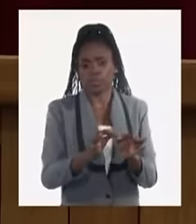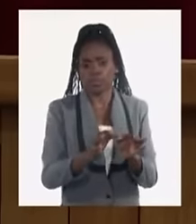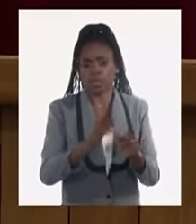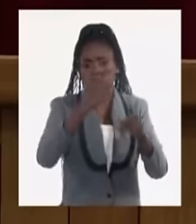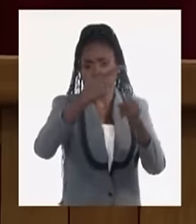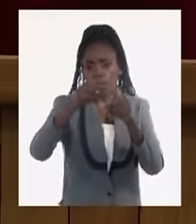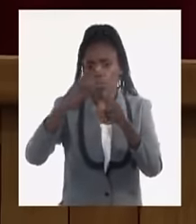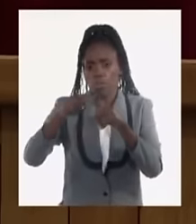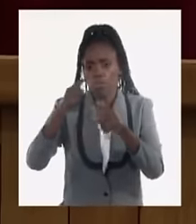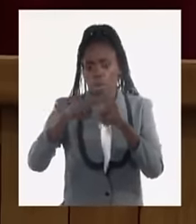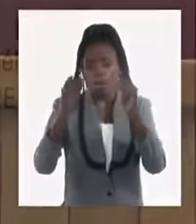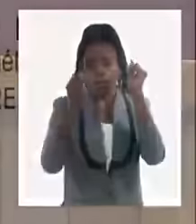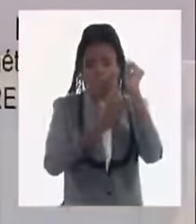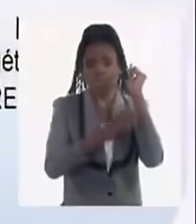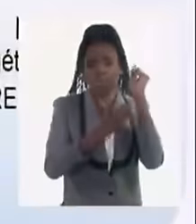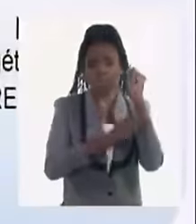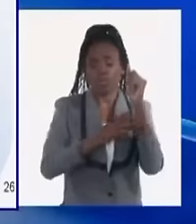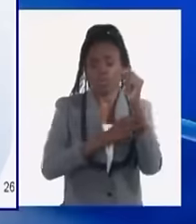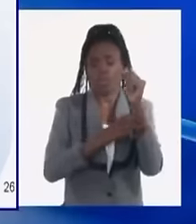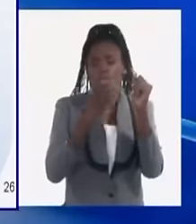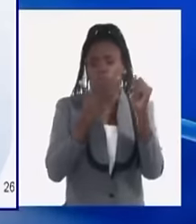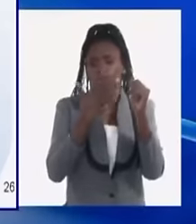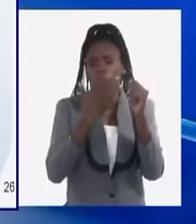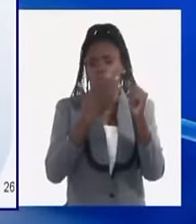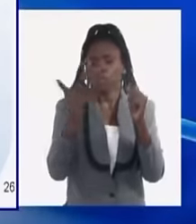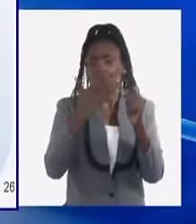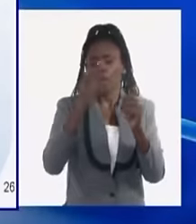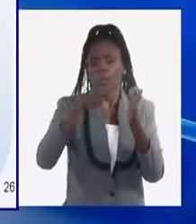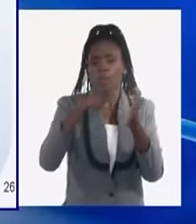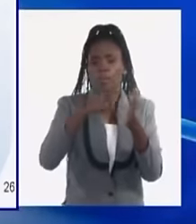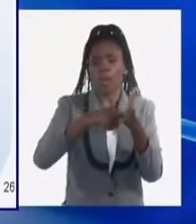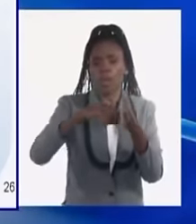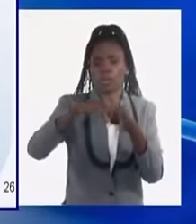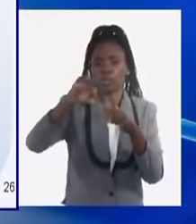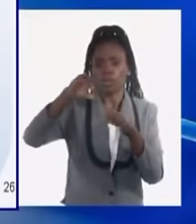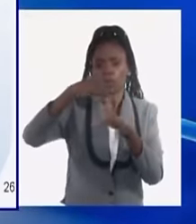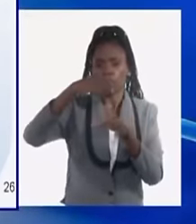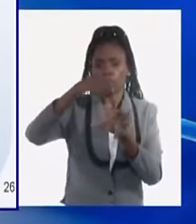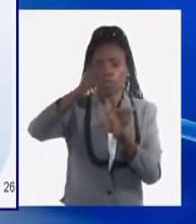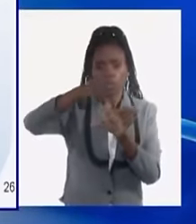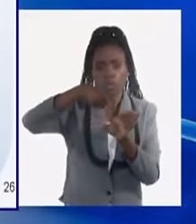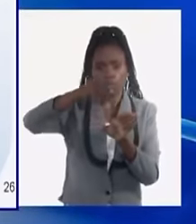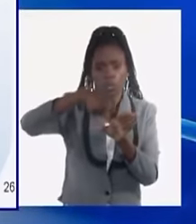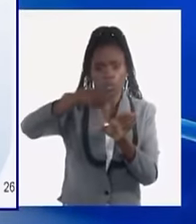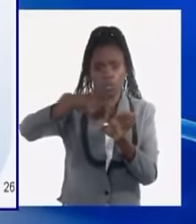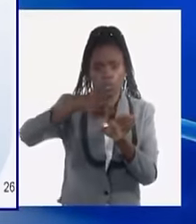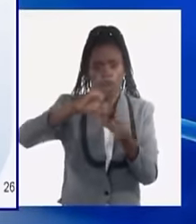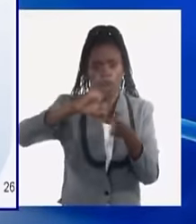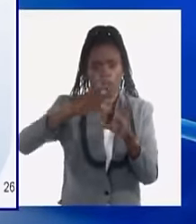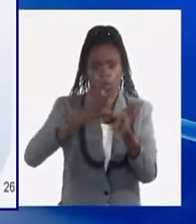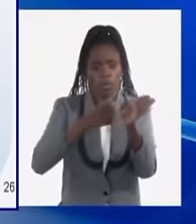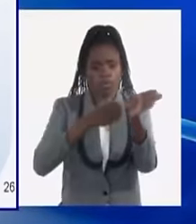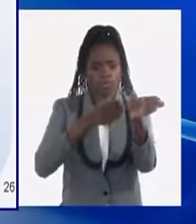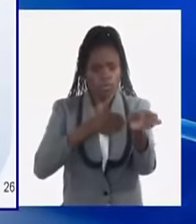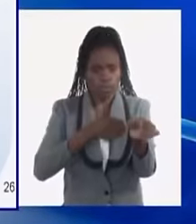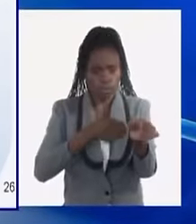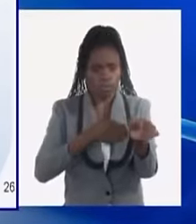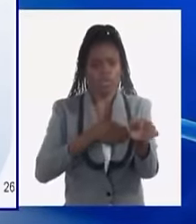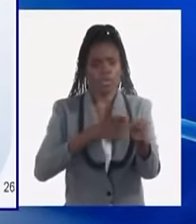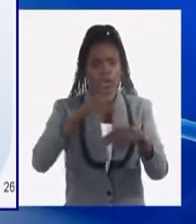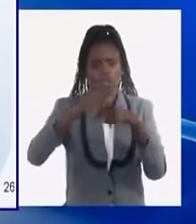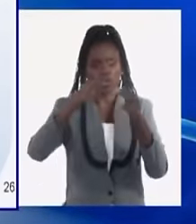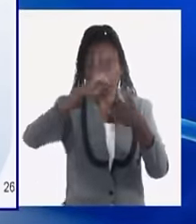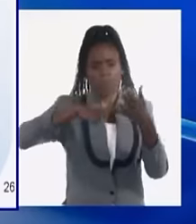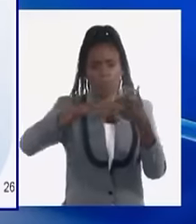Potenciar el comercio electrónico con pagos desde el exterior de una manera ordenada, garantizando un esquema que